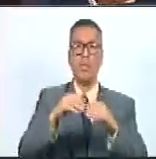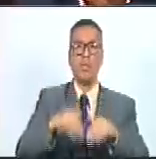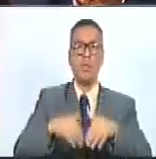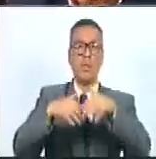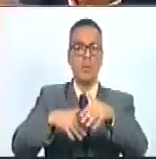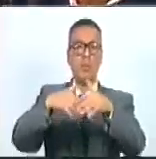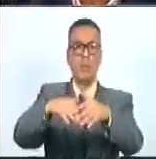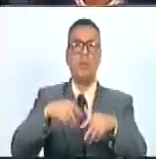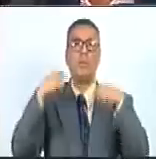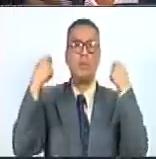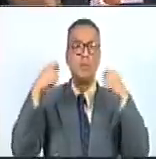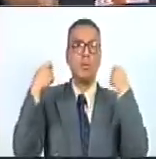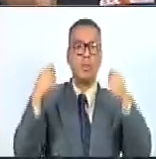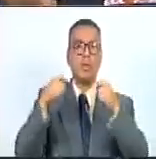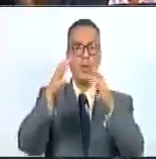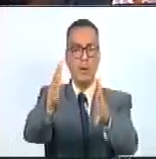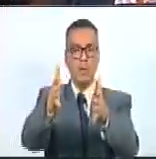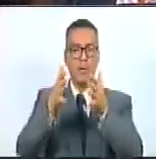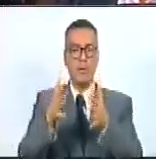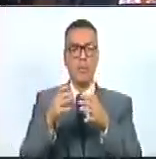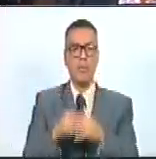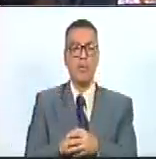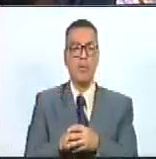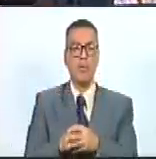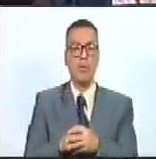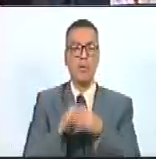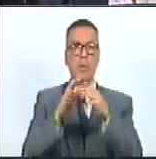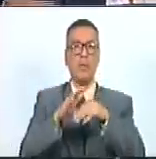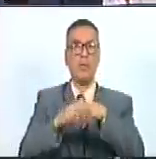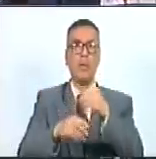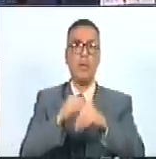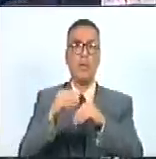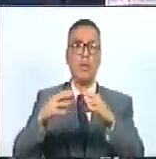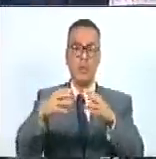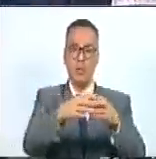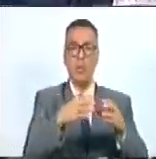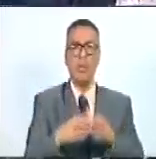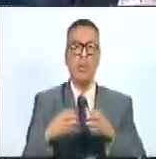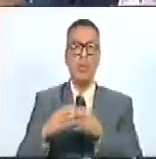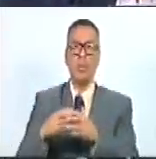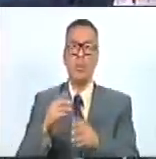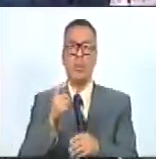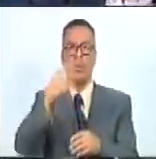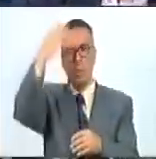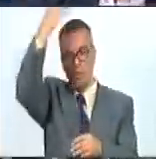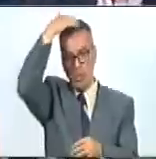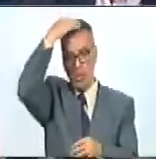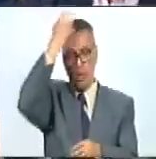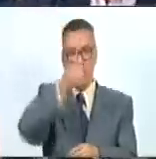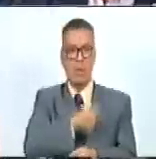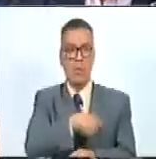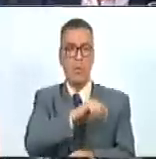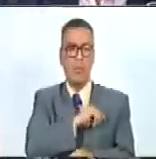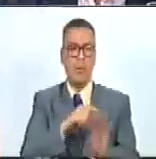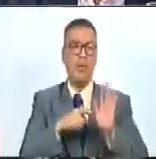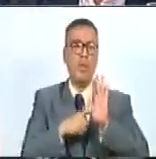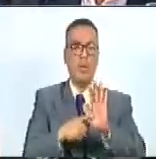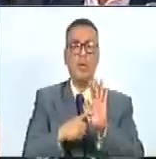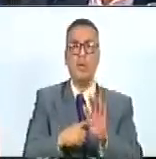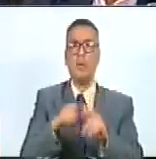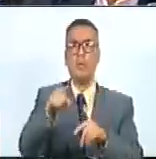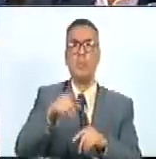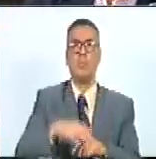celebraban la victoria sobre los ejércitos del Rey de España al frente Domingo